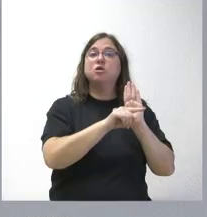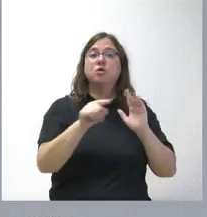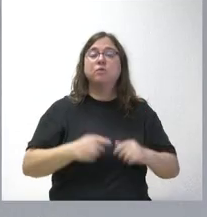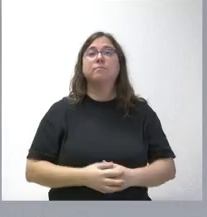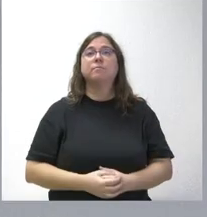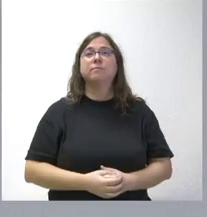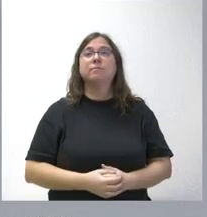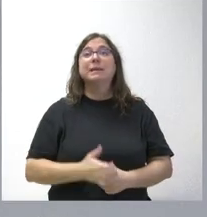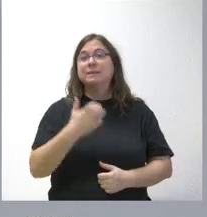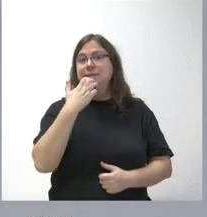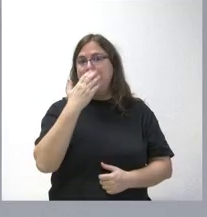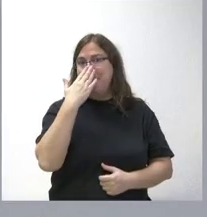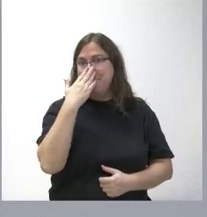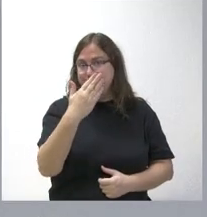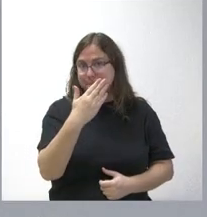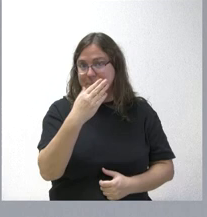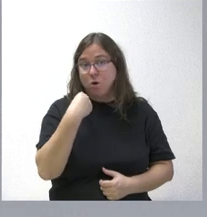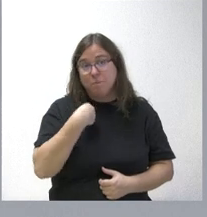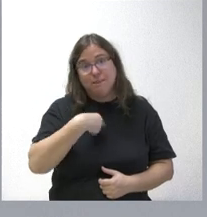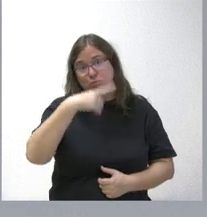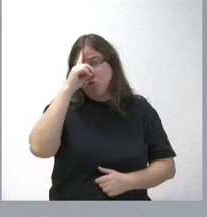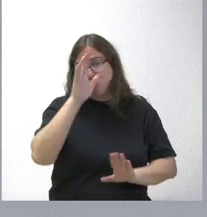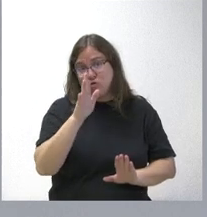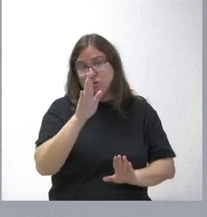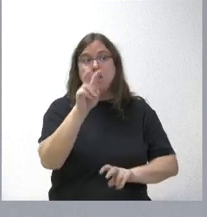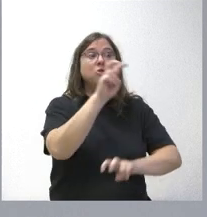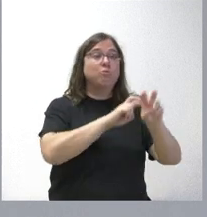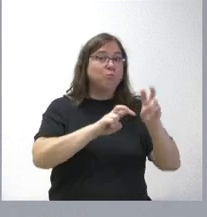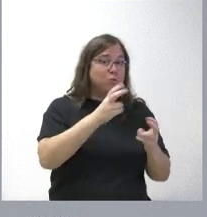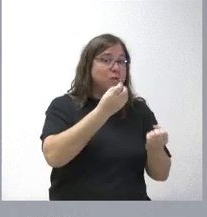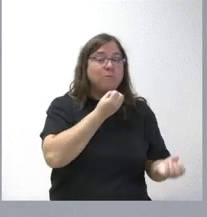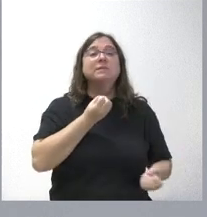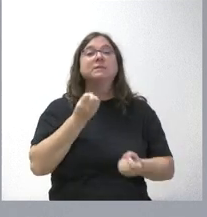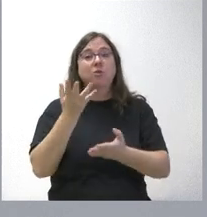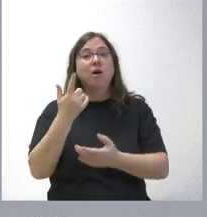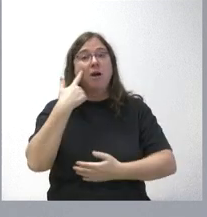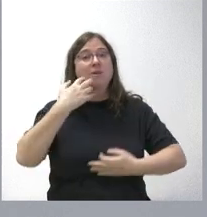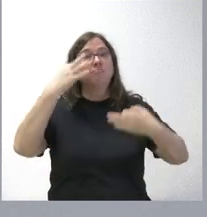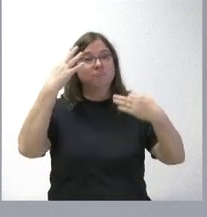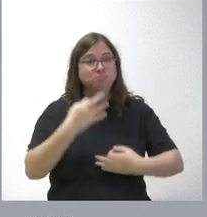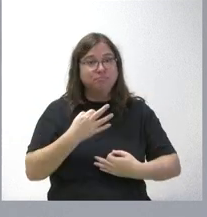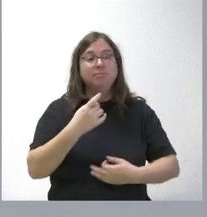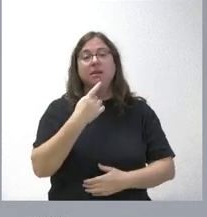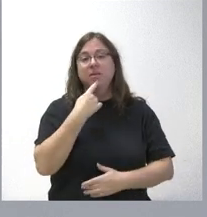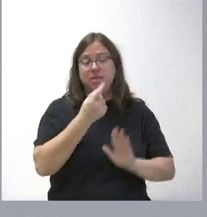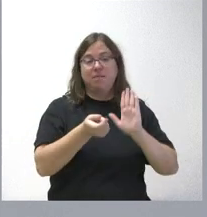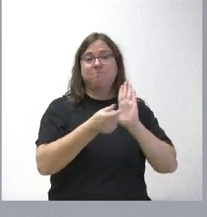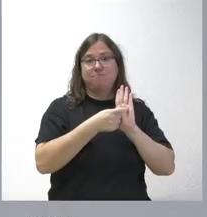Pues, si le digo la verdad, ahora mismo no lo sé. Buscamos la información y se la trasladamos a ver si específicamente ese